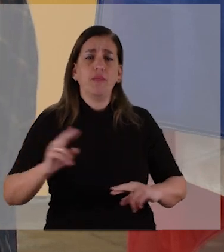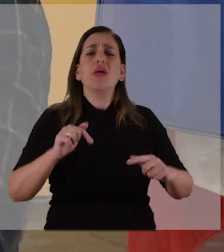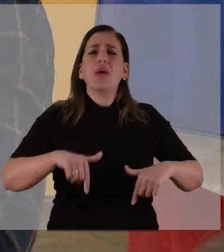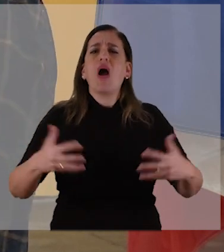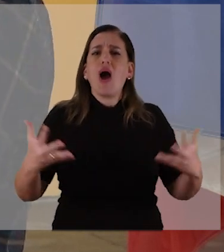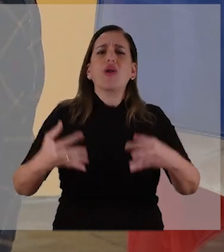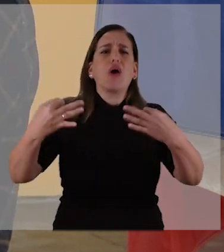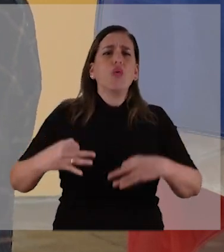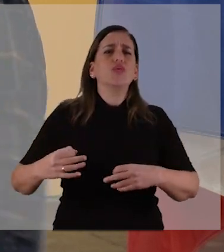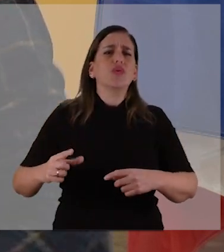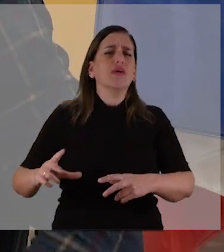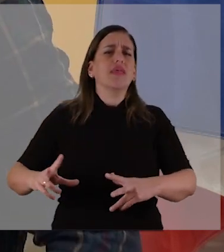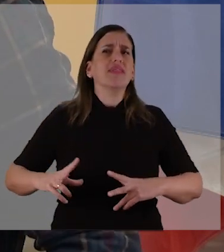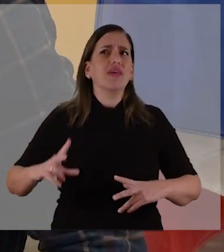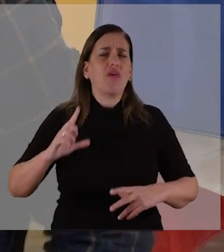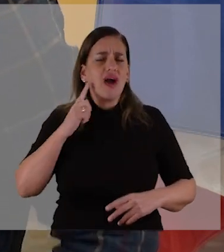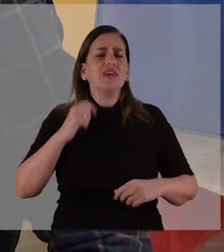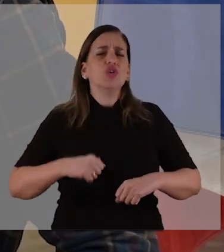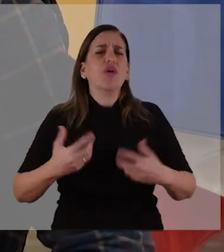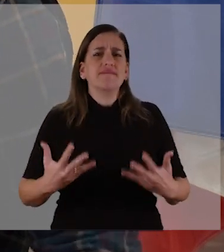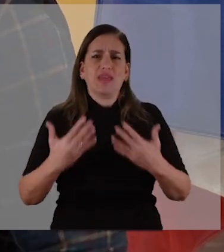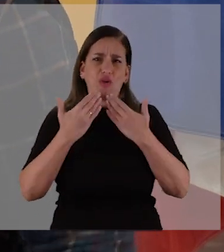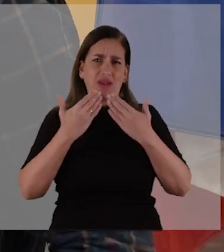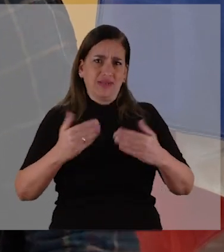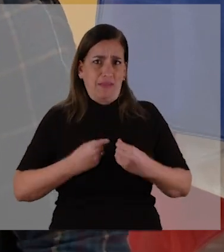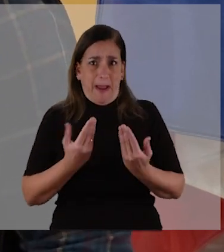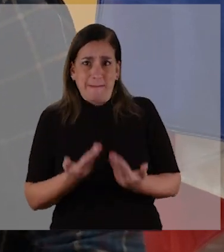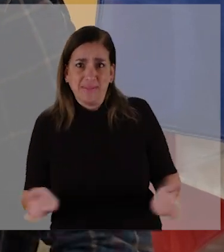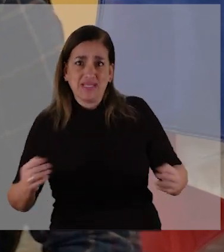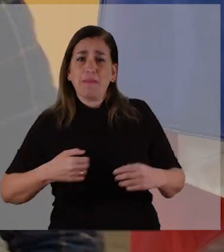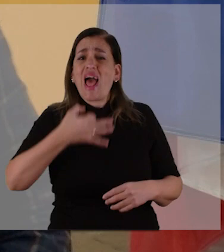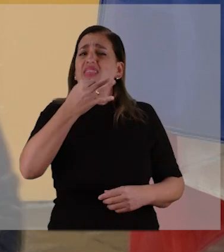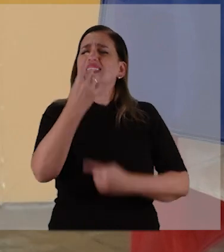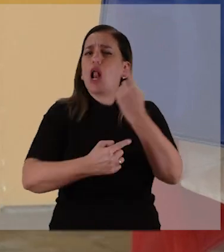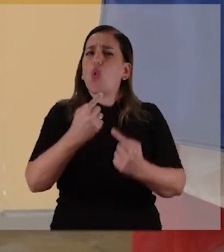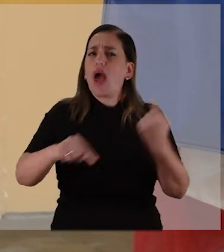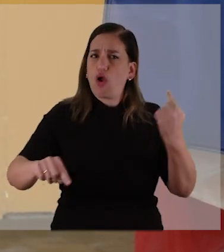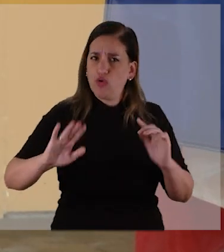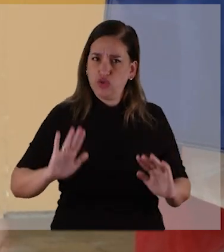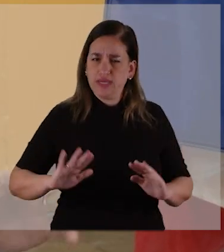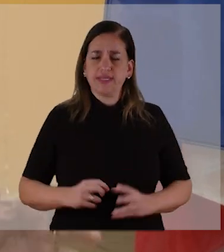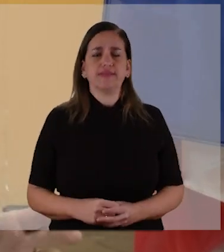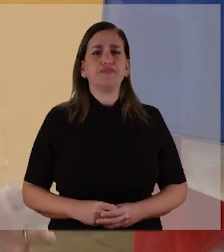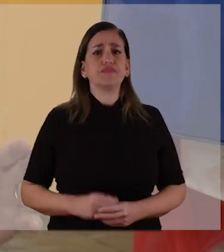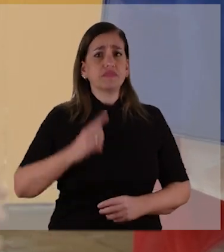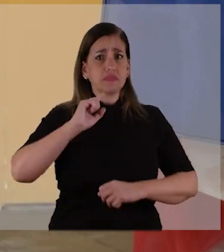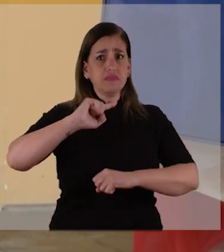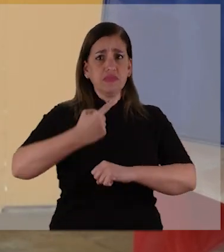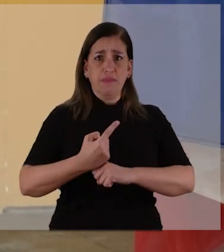por acá. Pero ahora me dio estribo, así que lo agradezco, para algunas cosas.